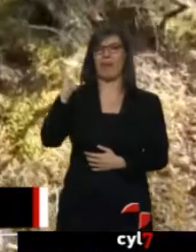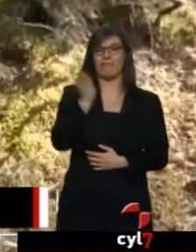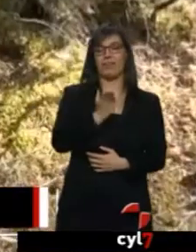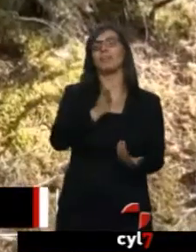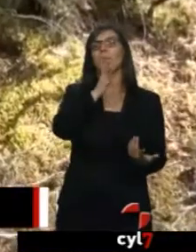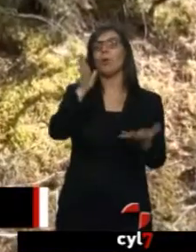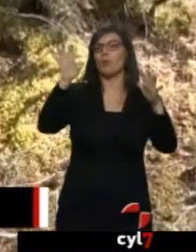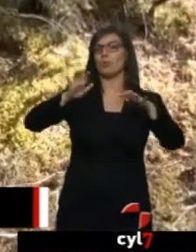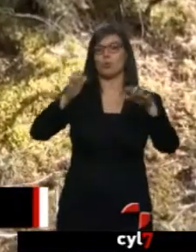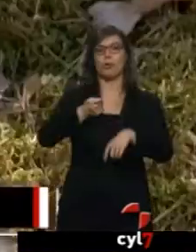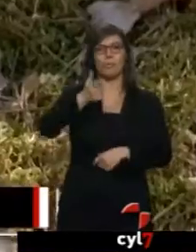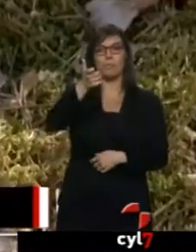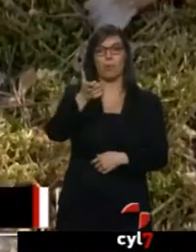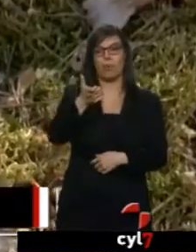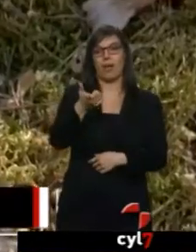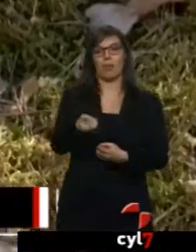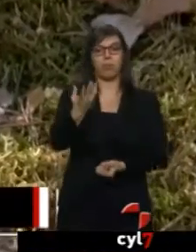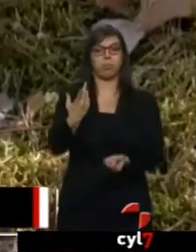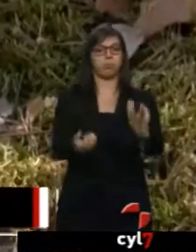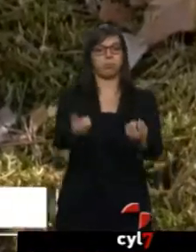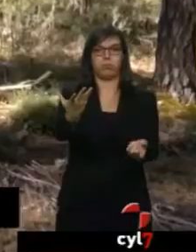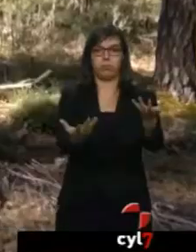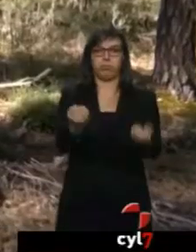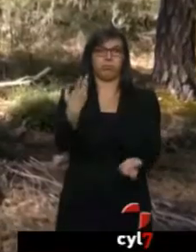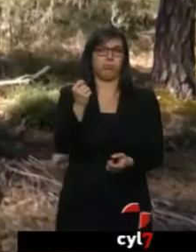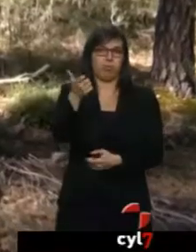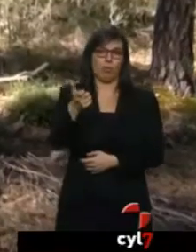ha hecho que no haya proliferado tanto como en otras campañas.